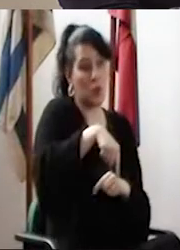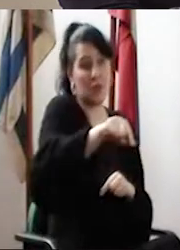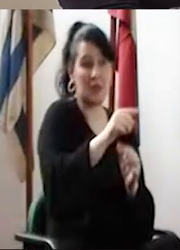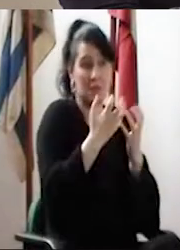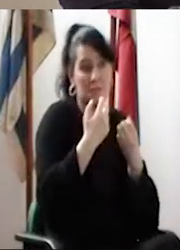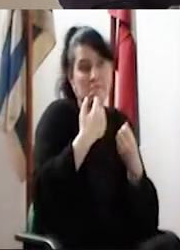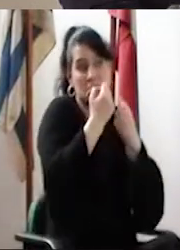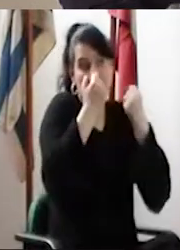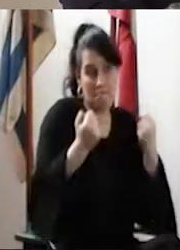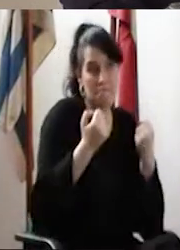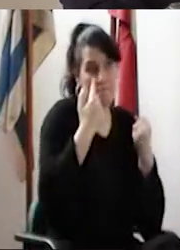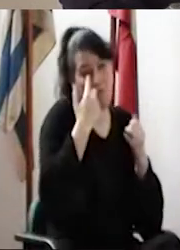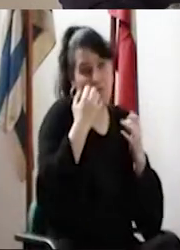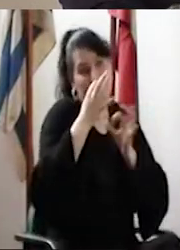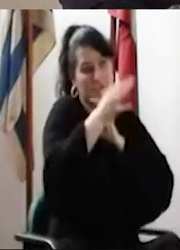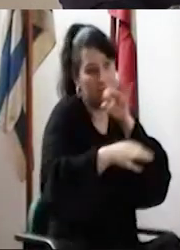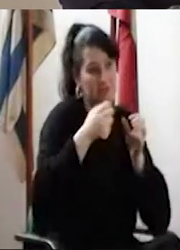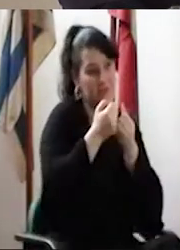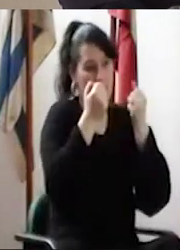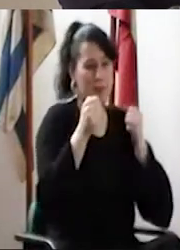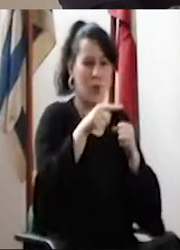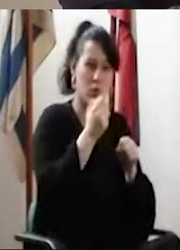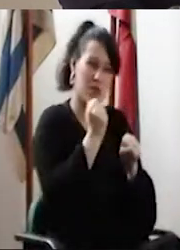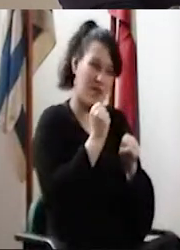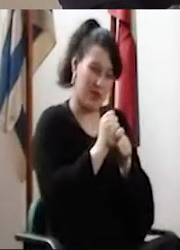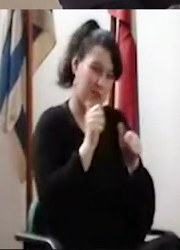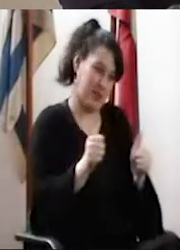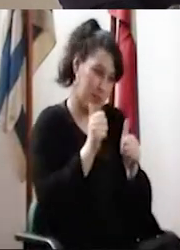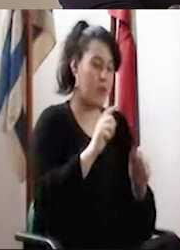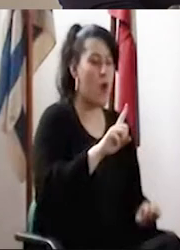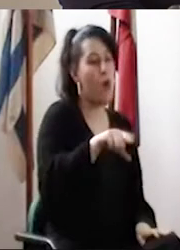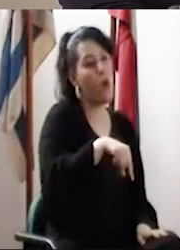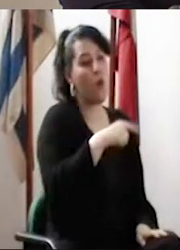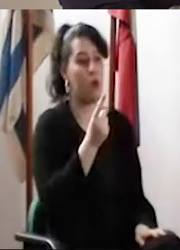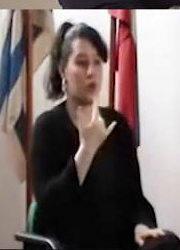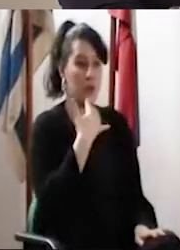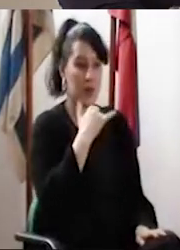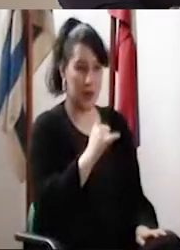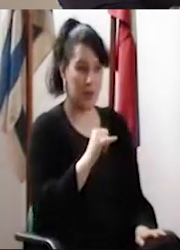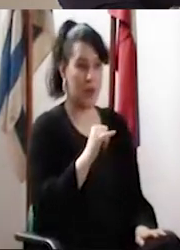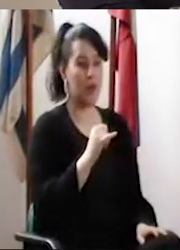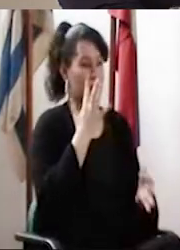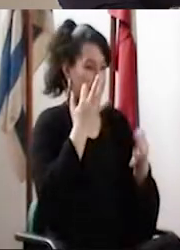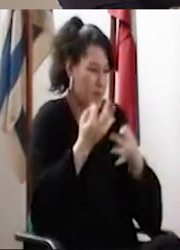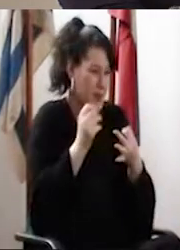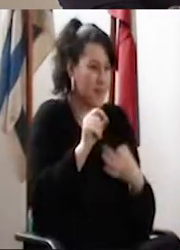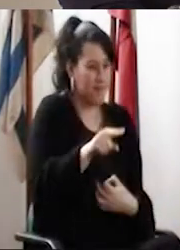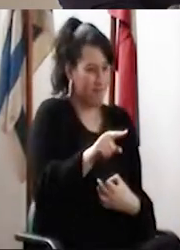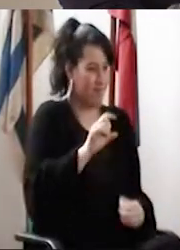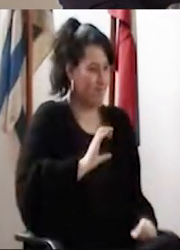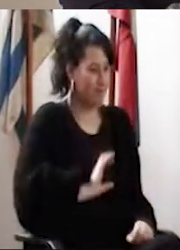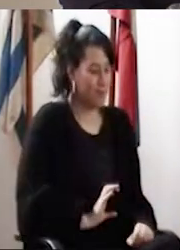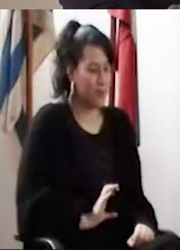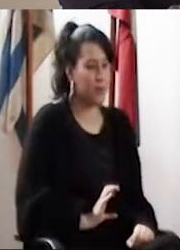cosas que después, si quieren, podemos ampliar, pero que fue uno de los trabajos que se hicieron. Después había otra